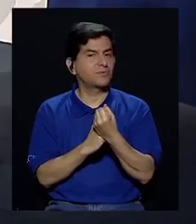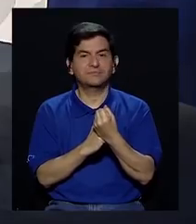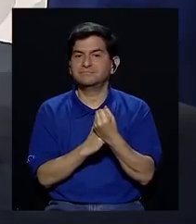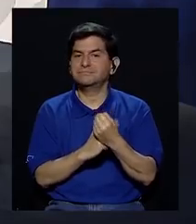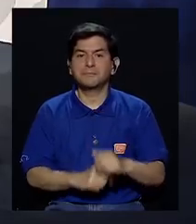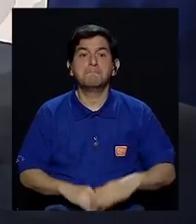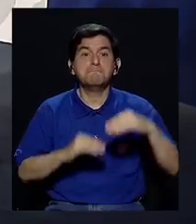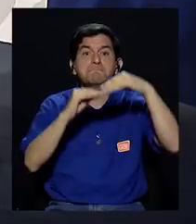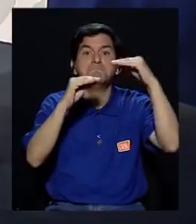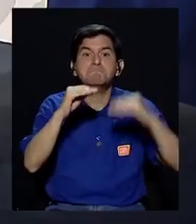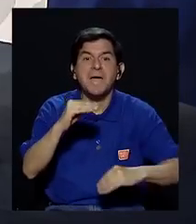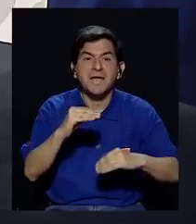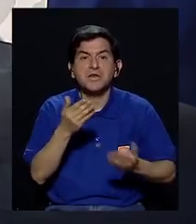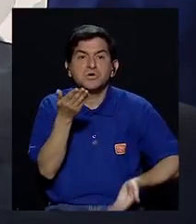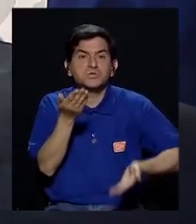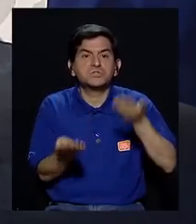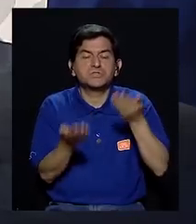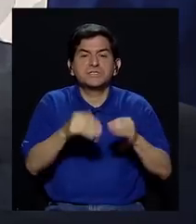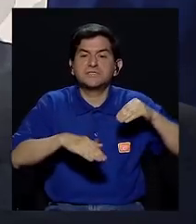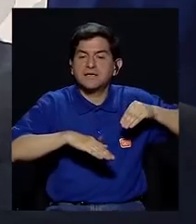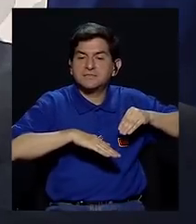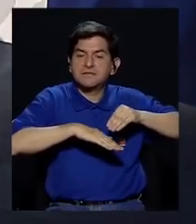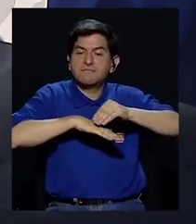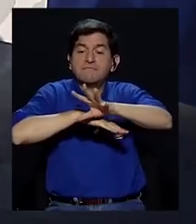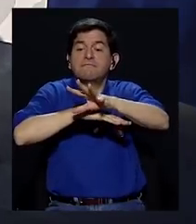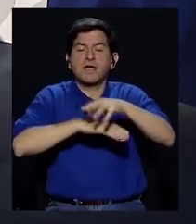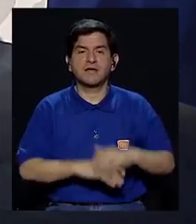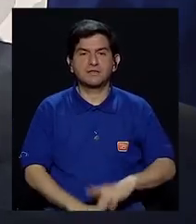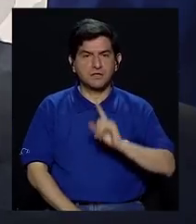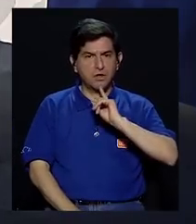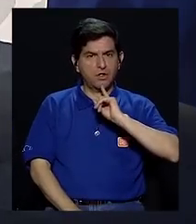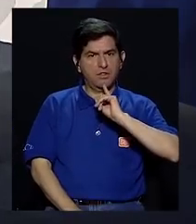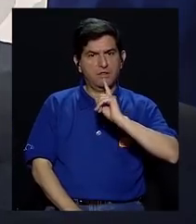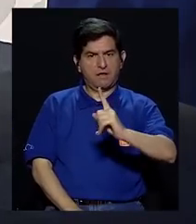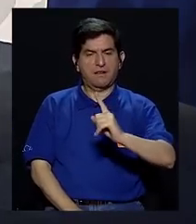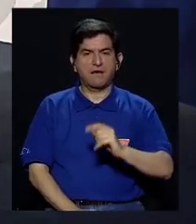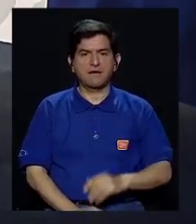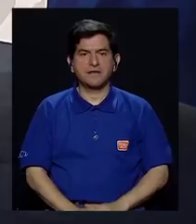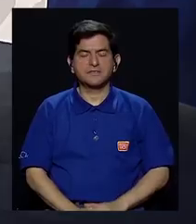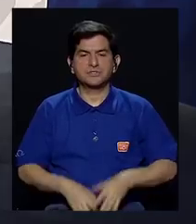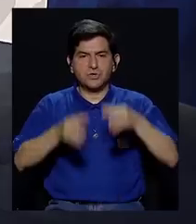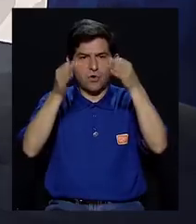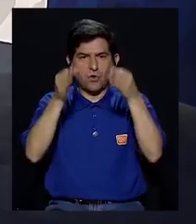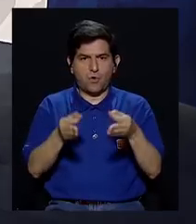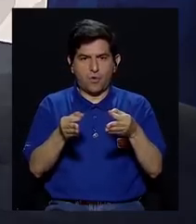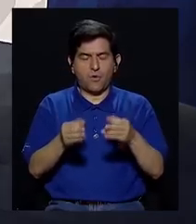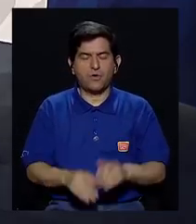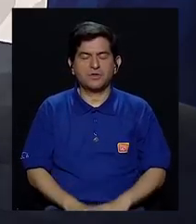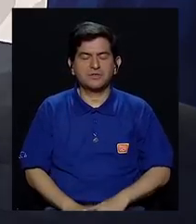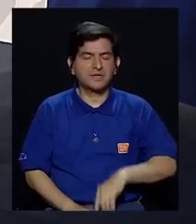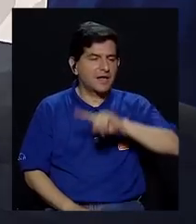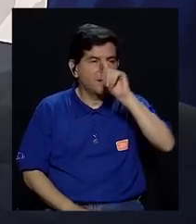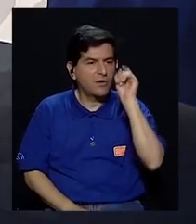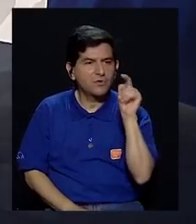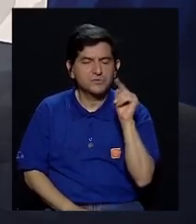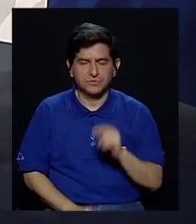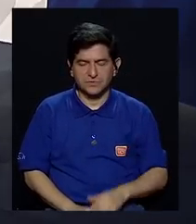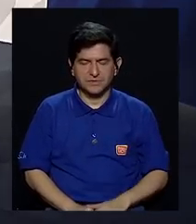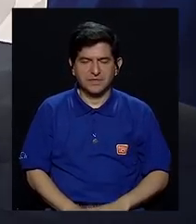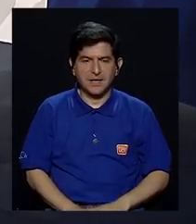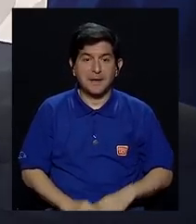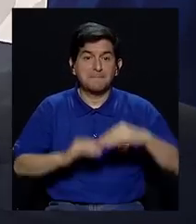no lo descarto, y menos con lo que pueden ser los efectos de la declaración de la opinión consultiva de la Corte,